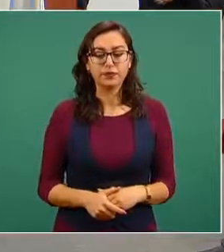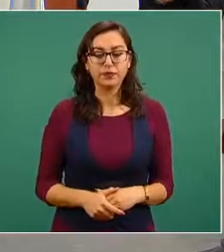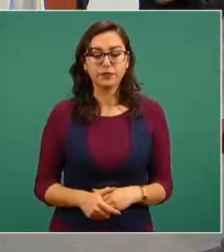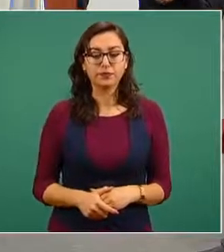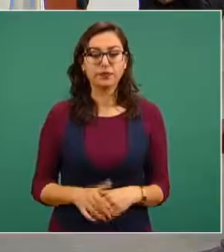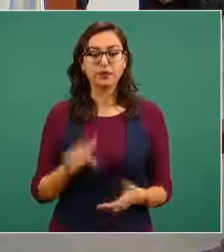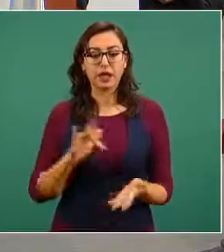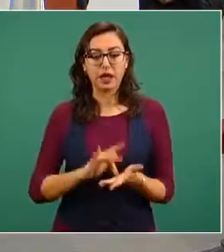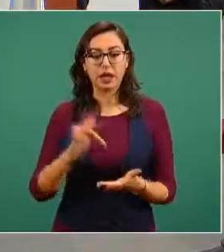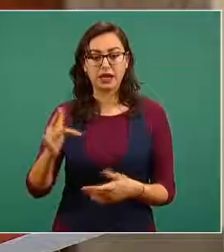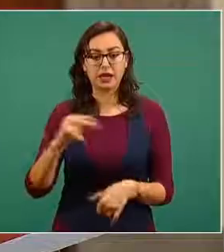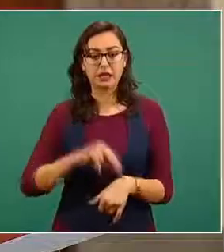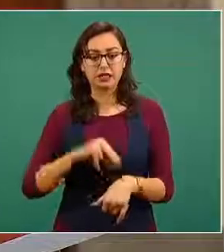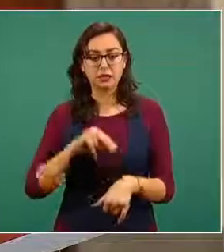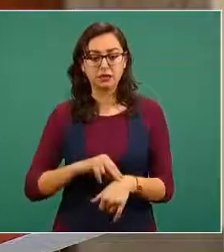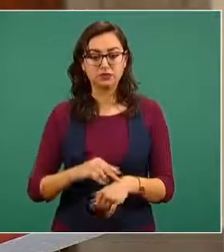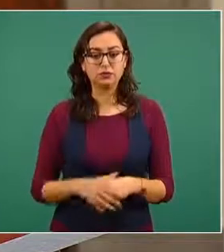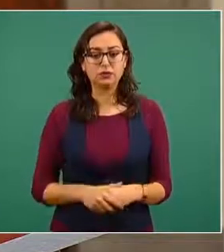gracias doctor